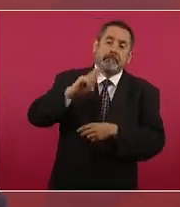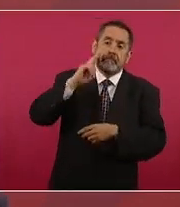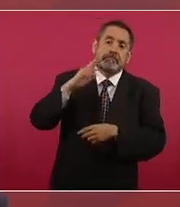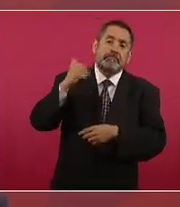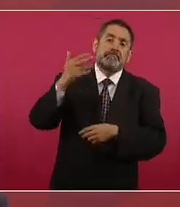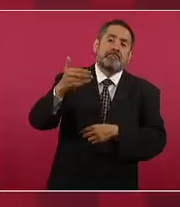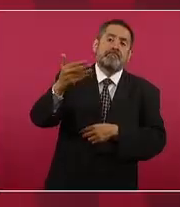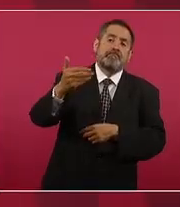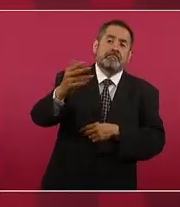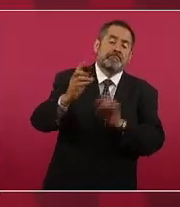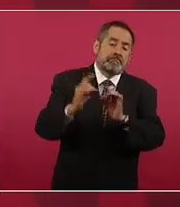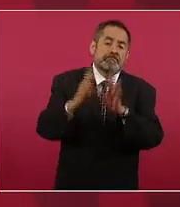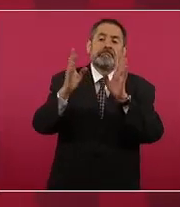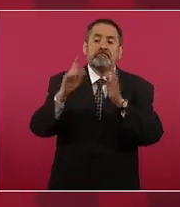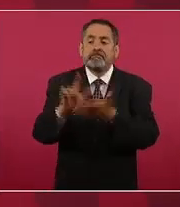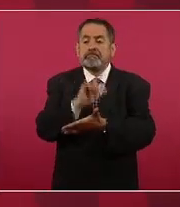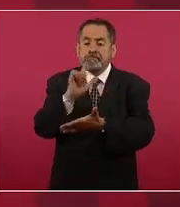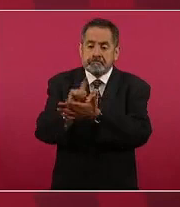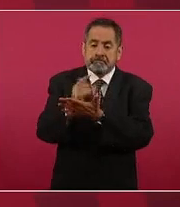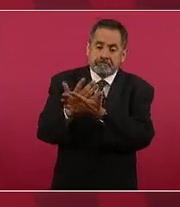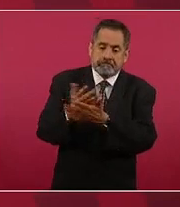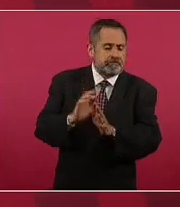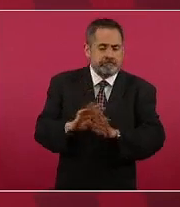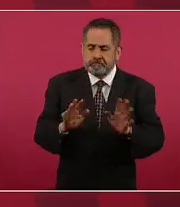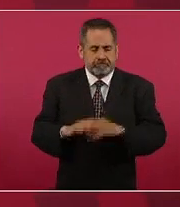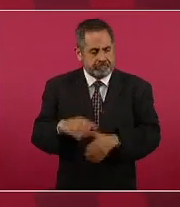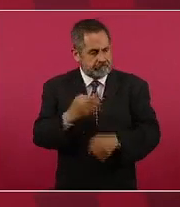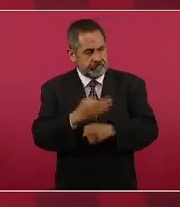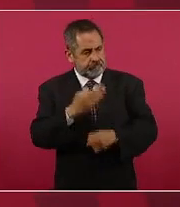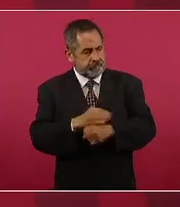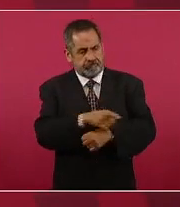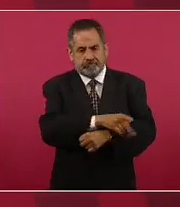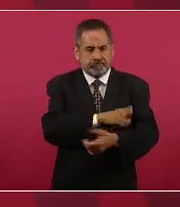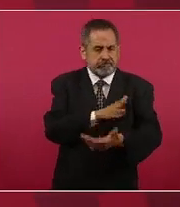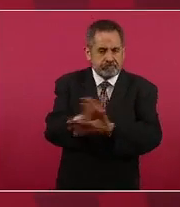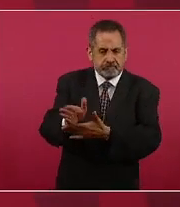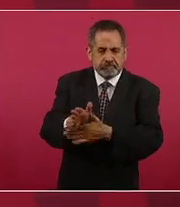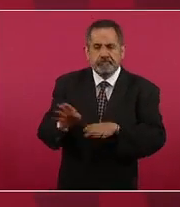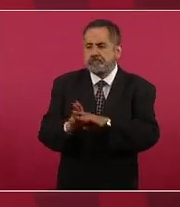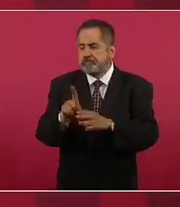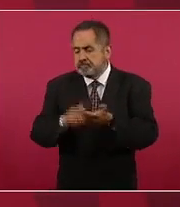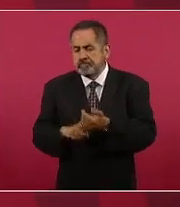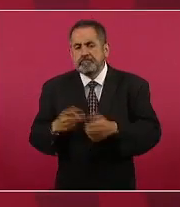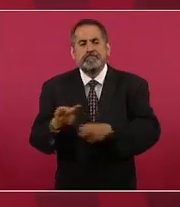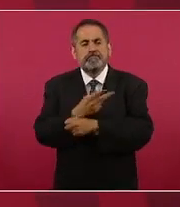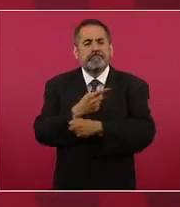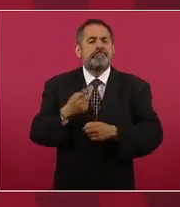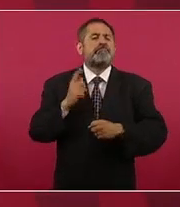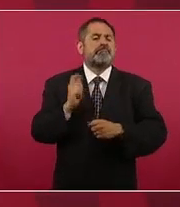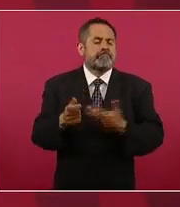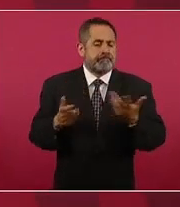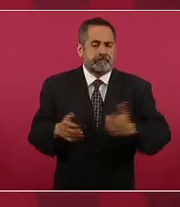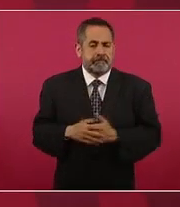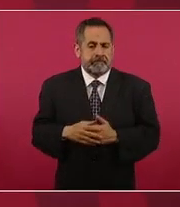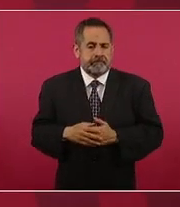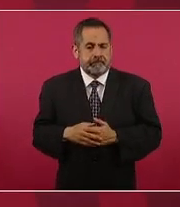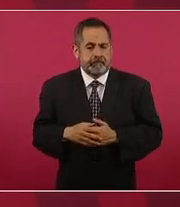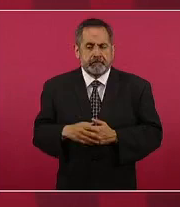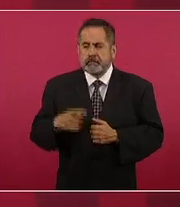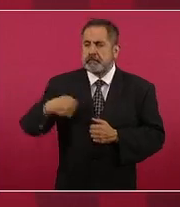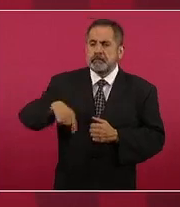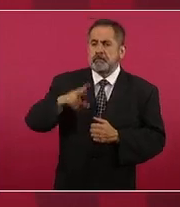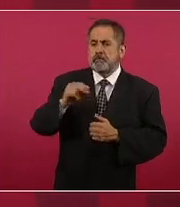exista una legislación especial o que se termine una